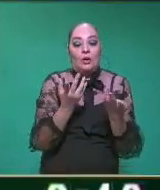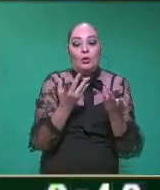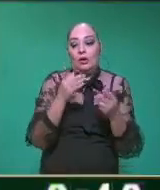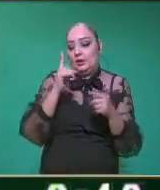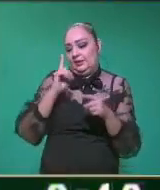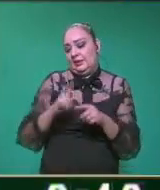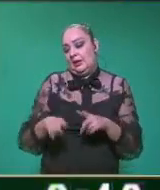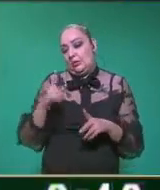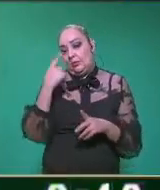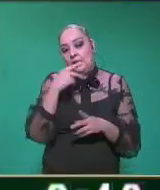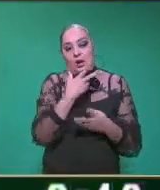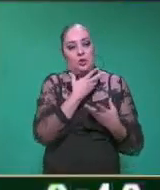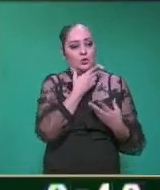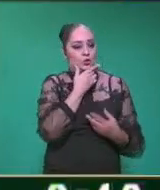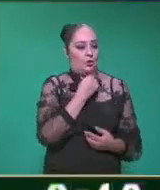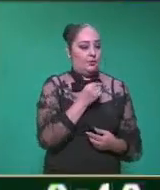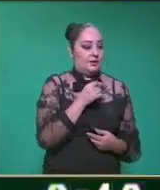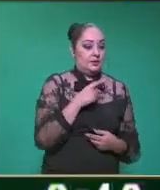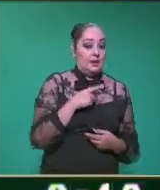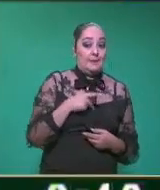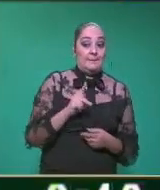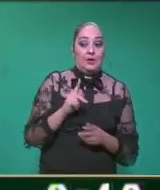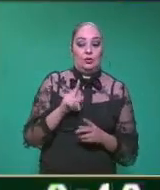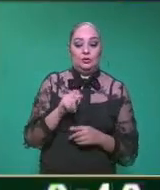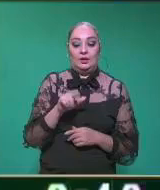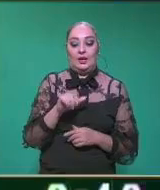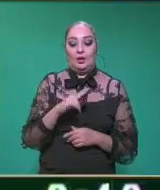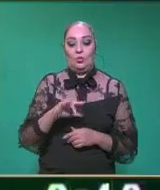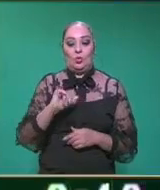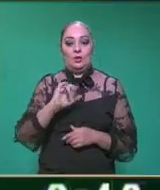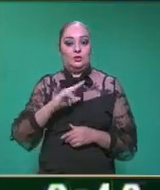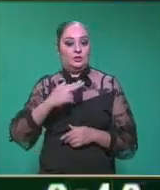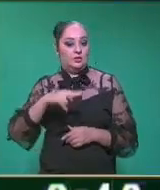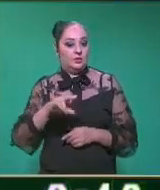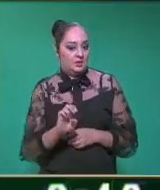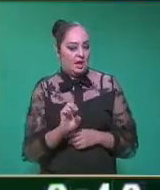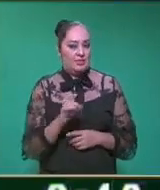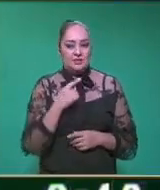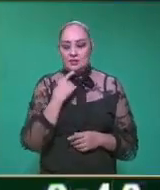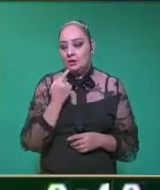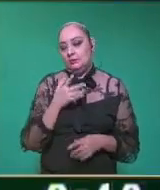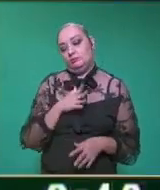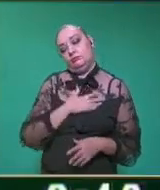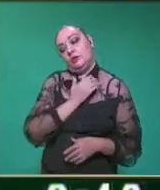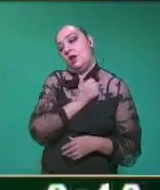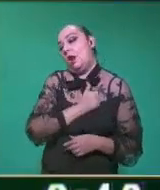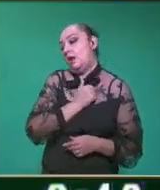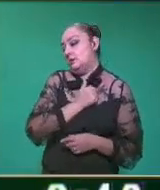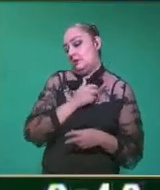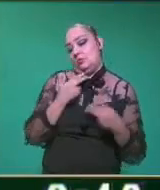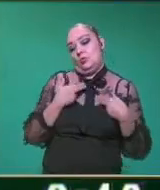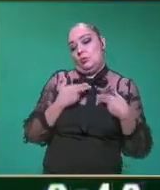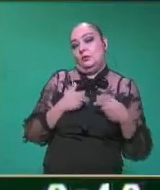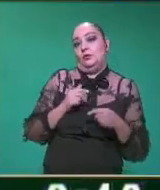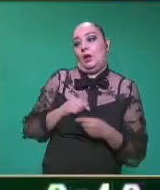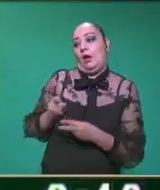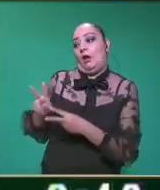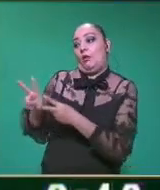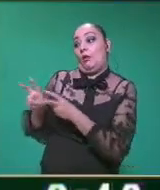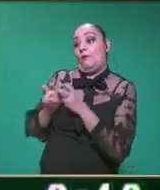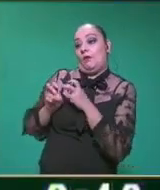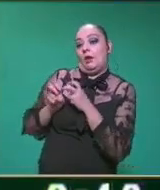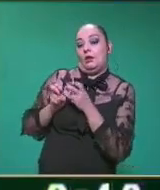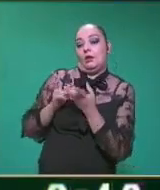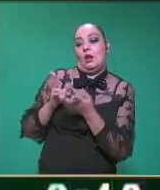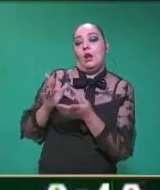a los hombres y el tlacuache, como sapeado mucho de nosotros, de que pasábamos frío y no podíamos cocinar, fue y se robó el fuego y se quemó